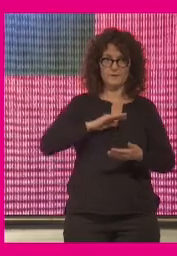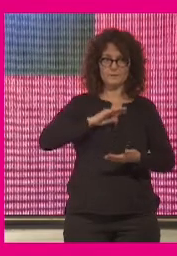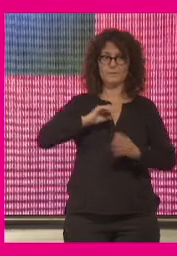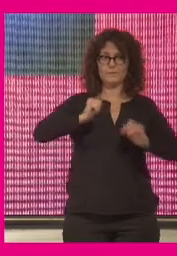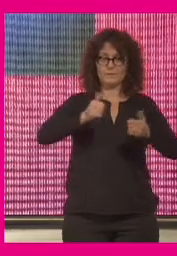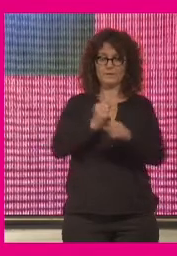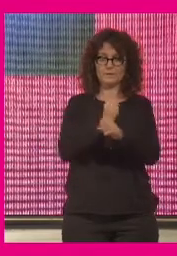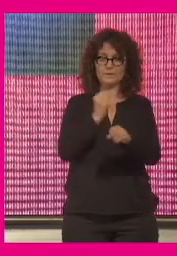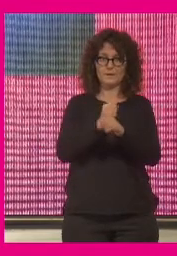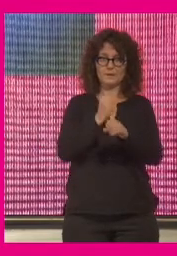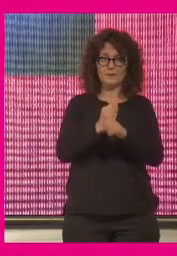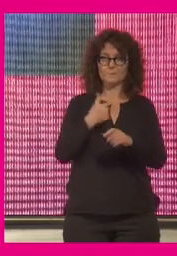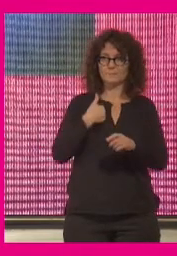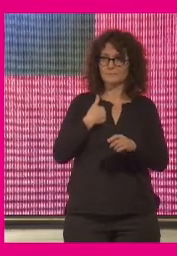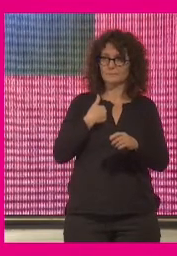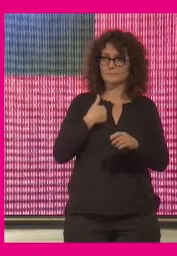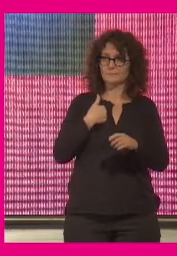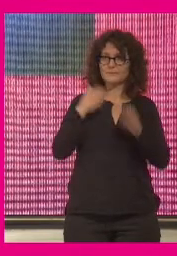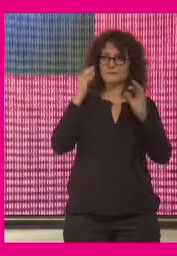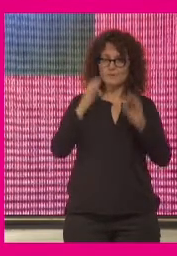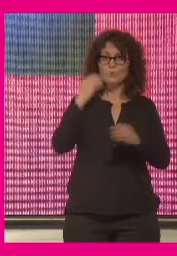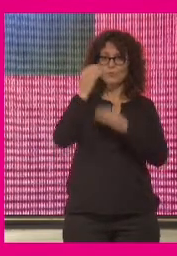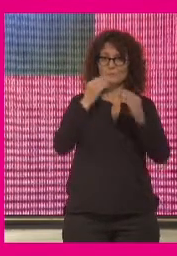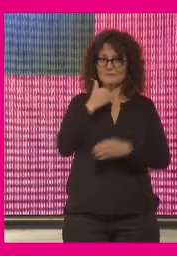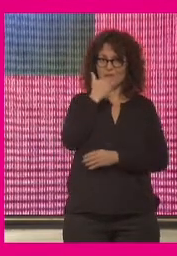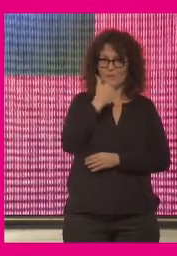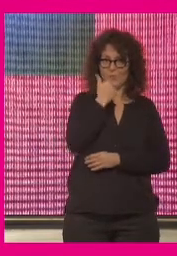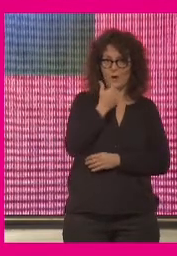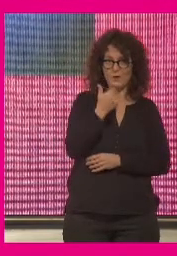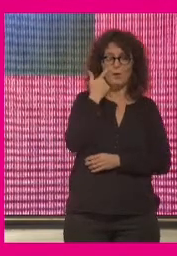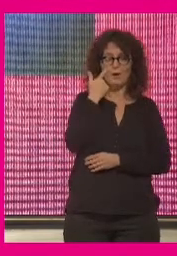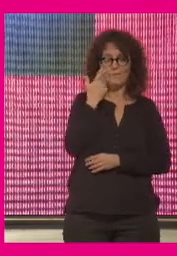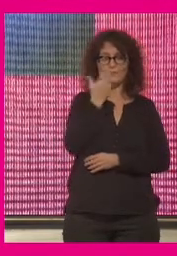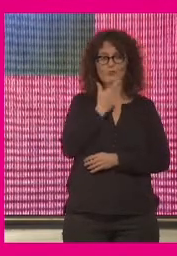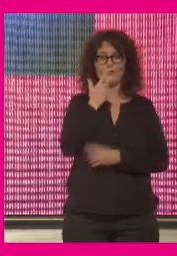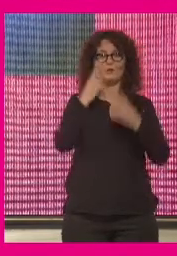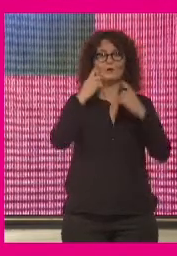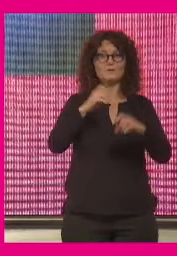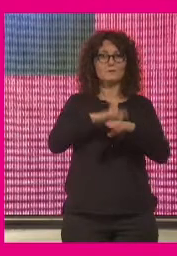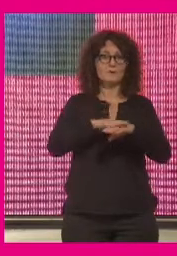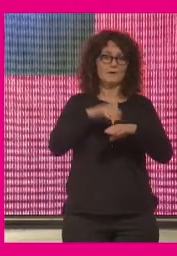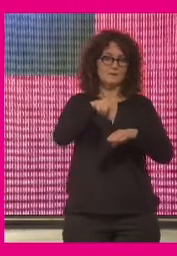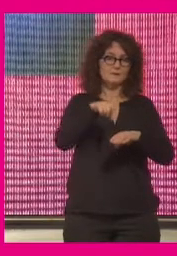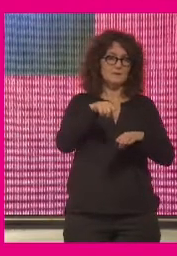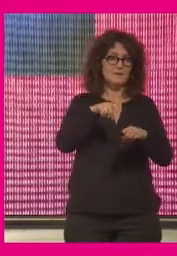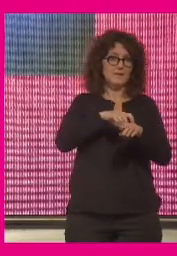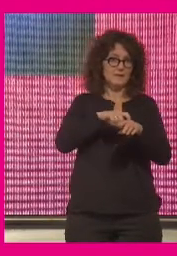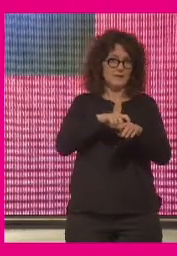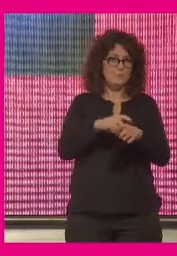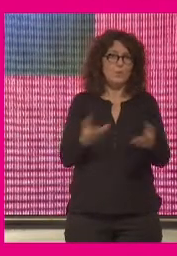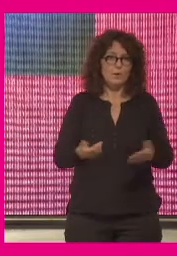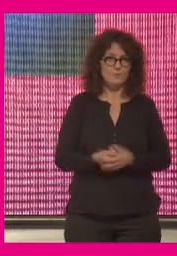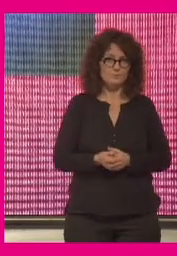no nos dejes así porque seguro que lo tienes algo pensado ¿qué tipo de conocimiento es el que hace falta para ese tipo de democracia?